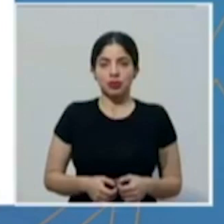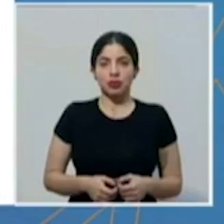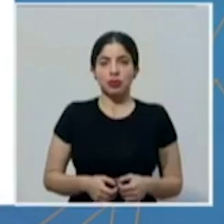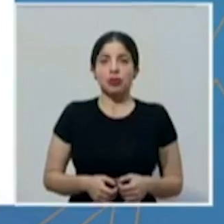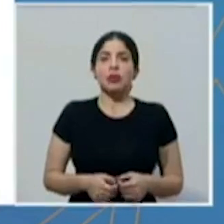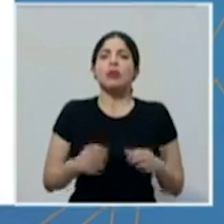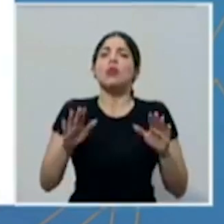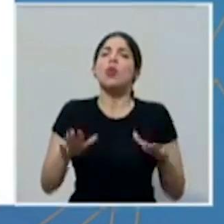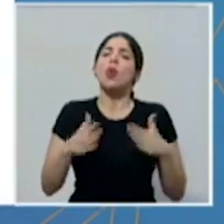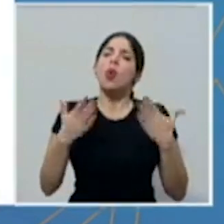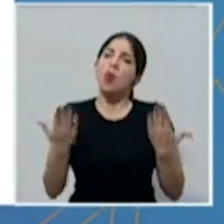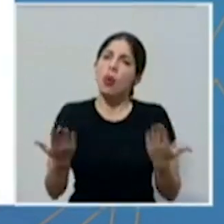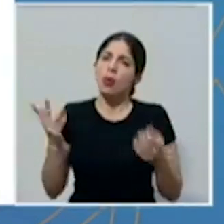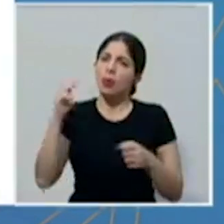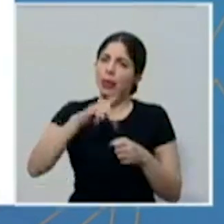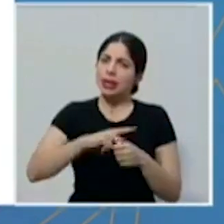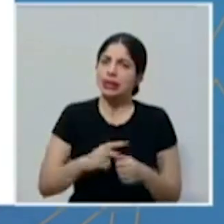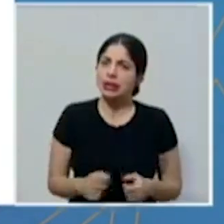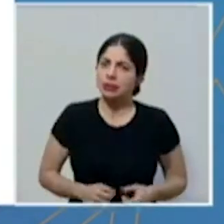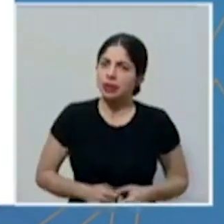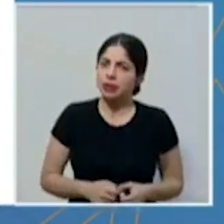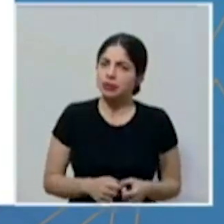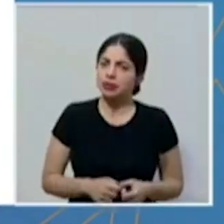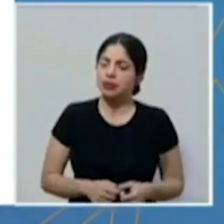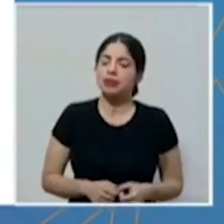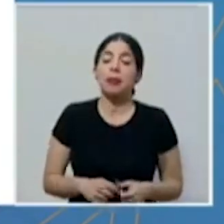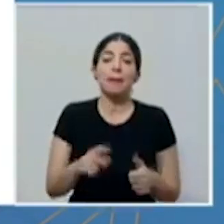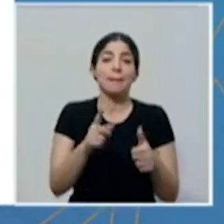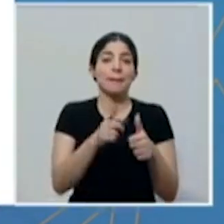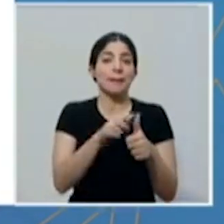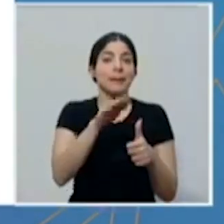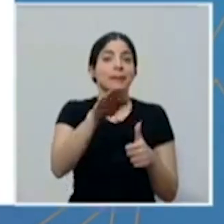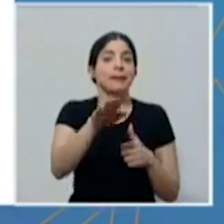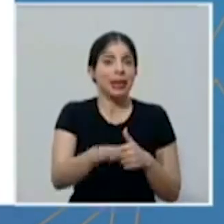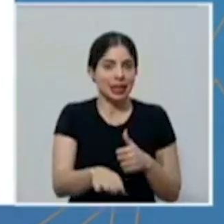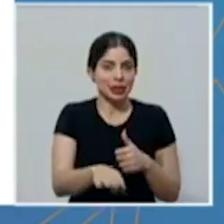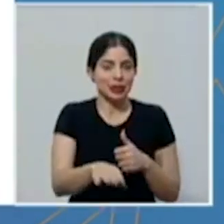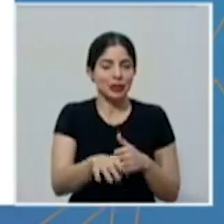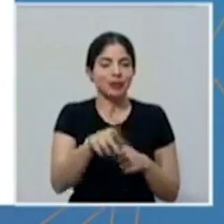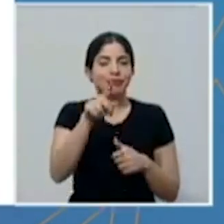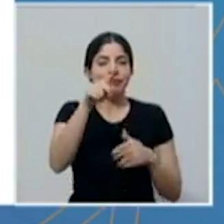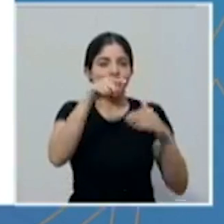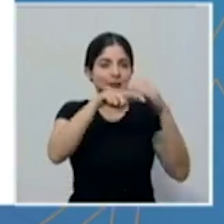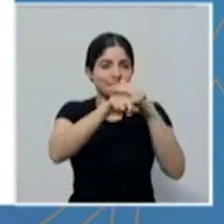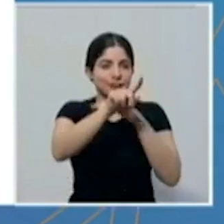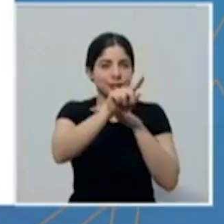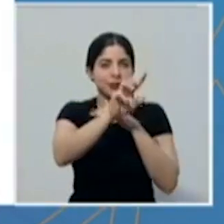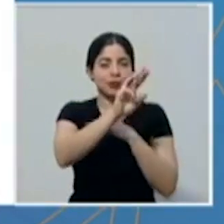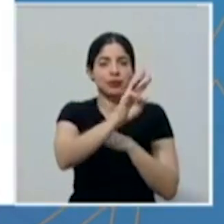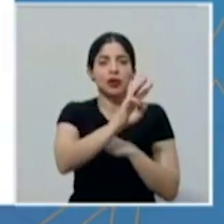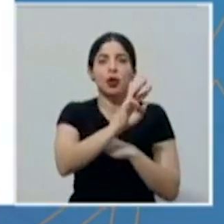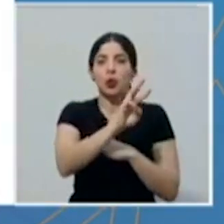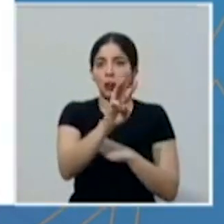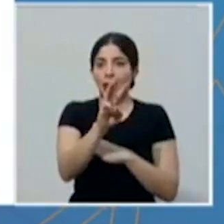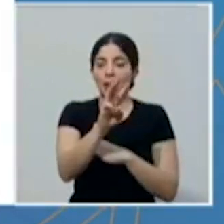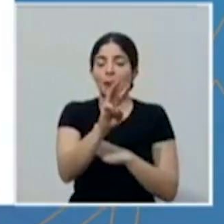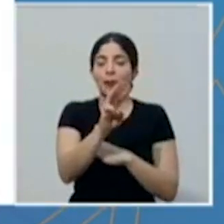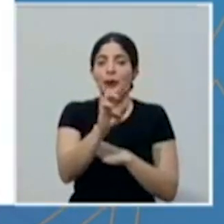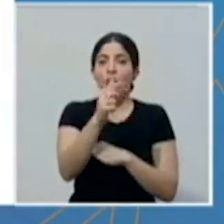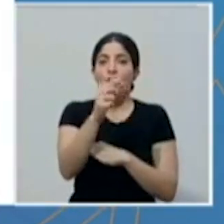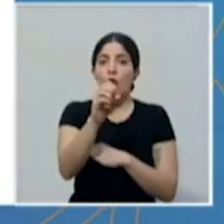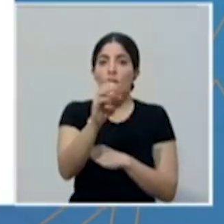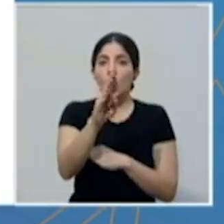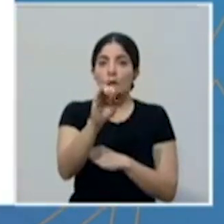¿Cómo se puede participar? Paso 1. Ingresen a la página, al sitio web de